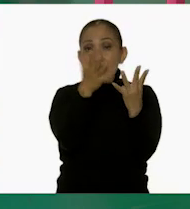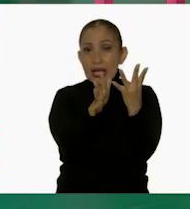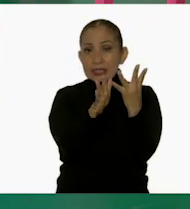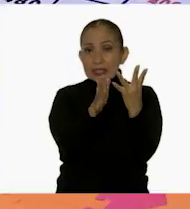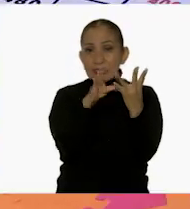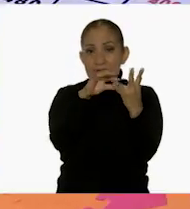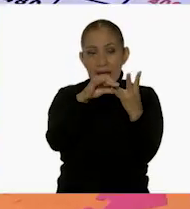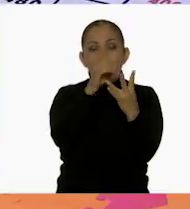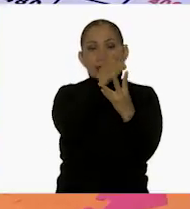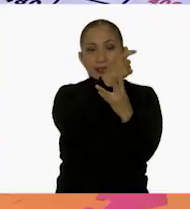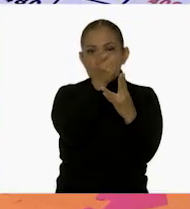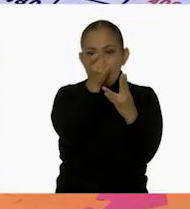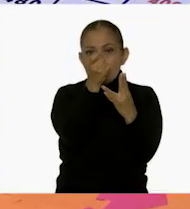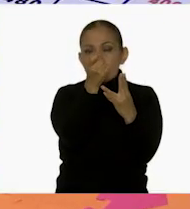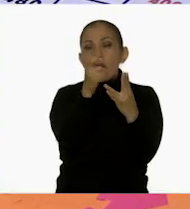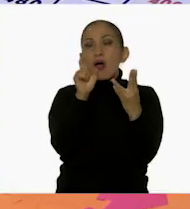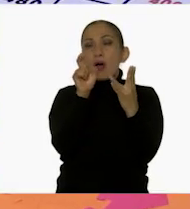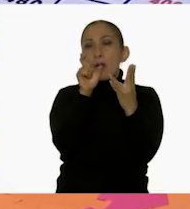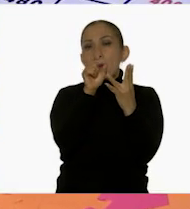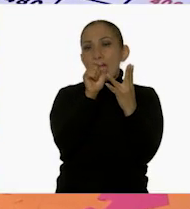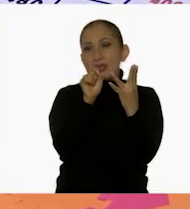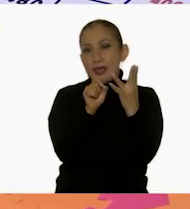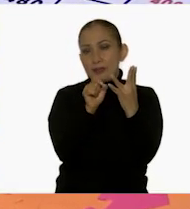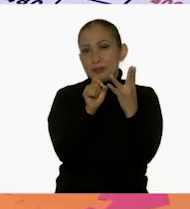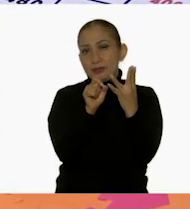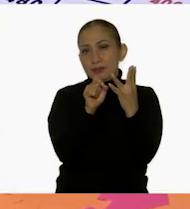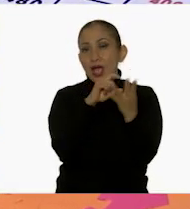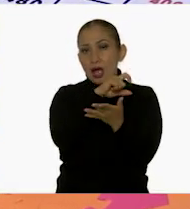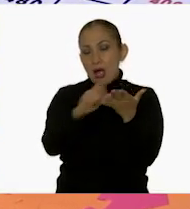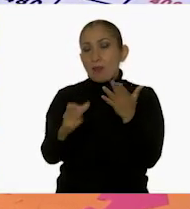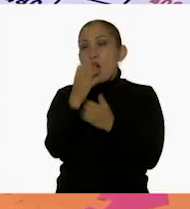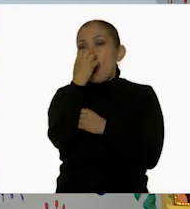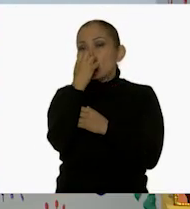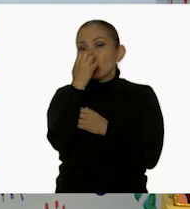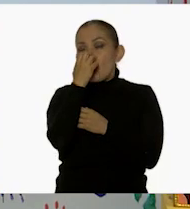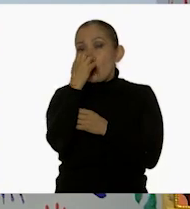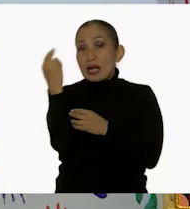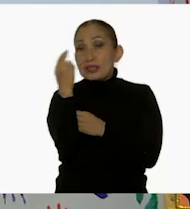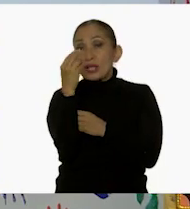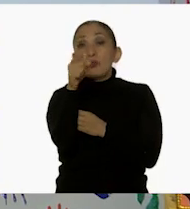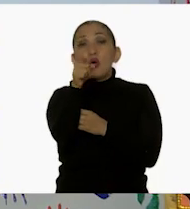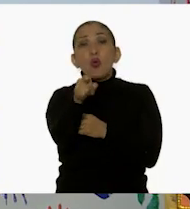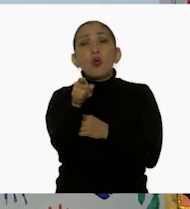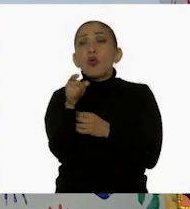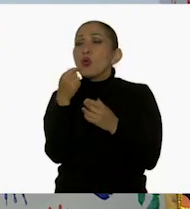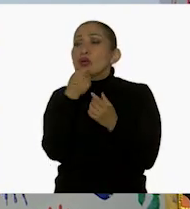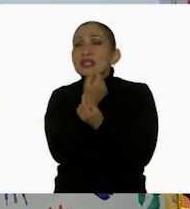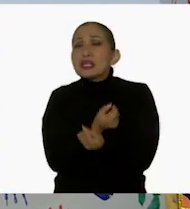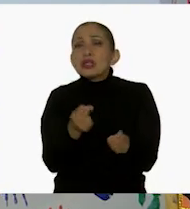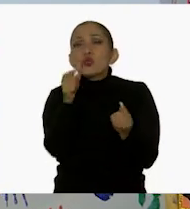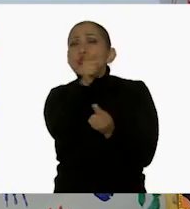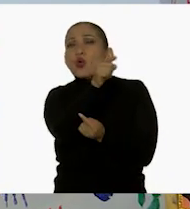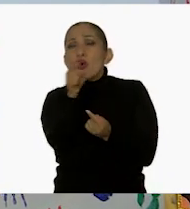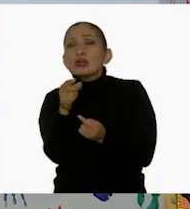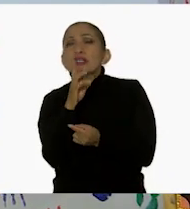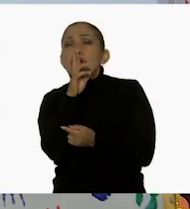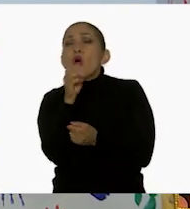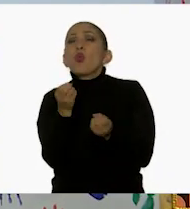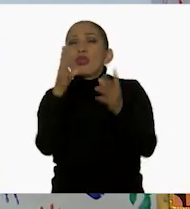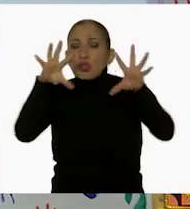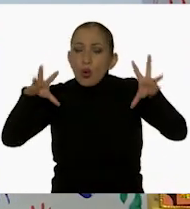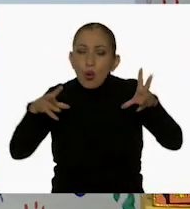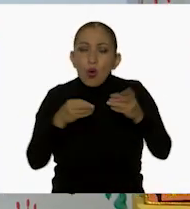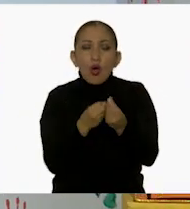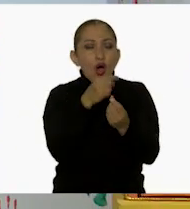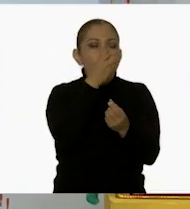Y ya con eso me puedo comprar el osito. Sí, pero necesitamos que les diga así a las niñas y a los niños cuánto se va a